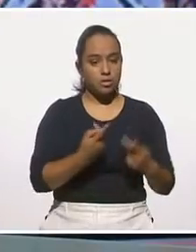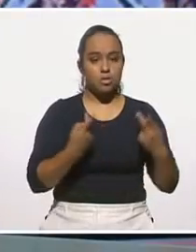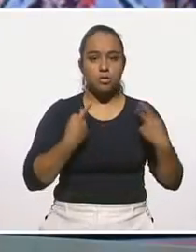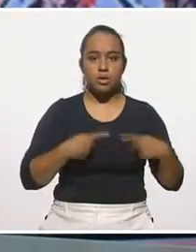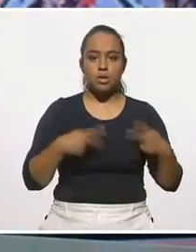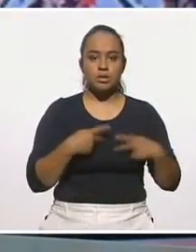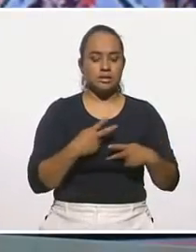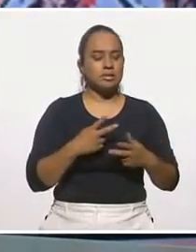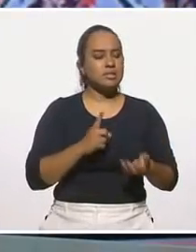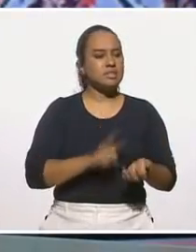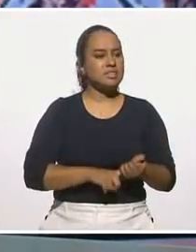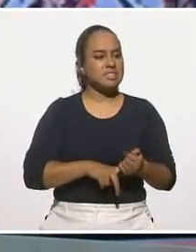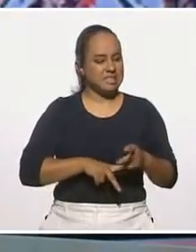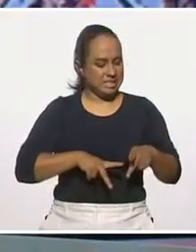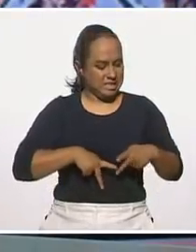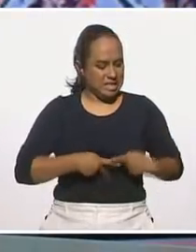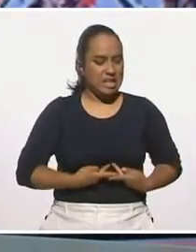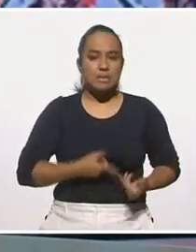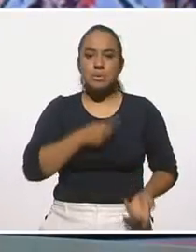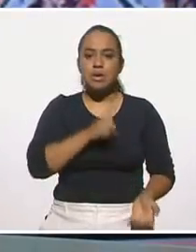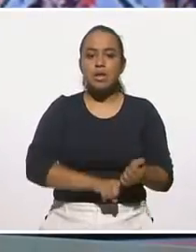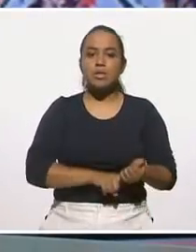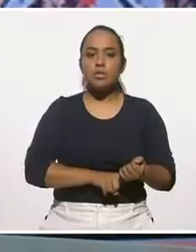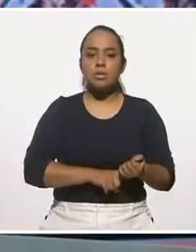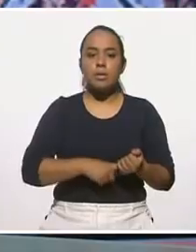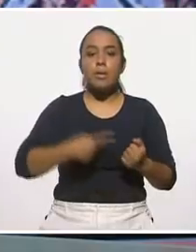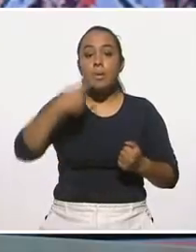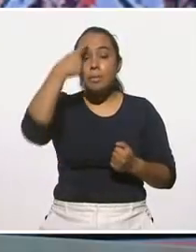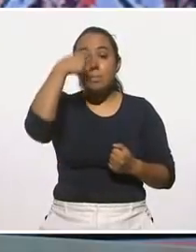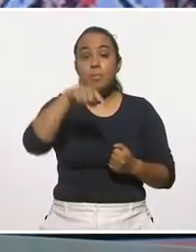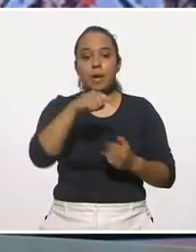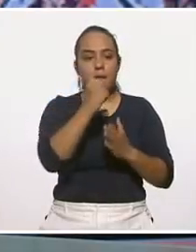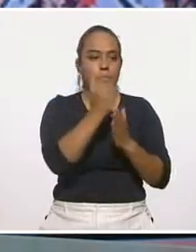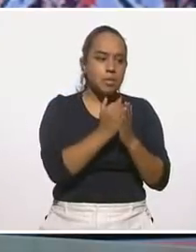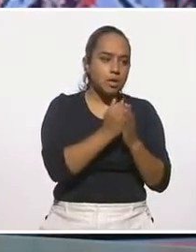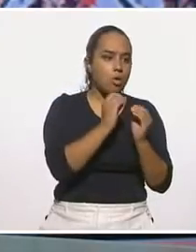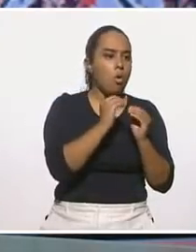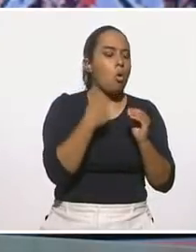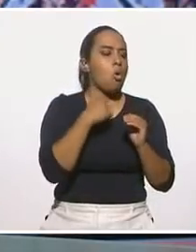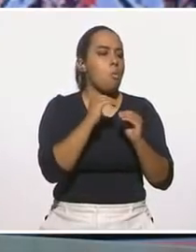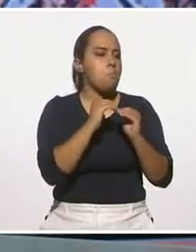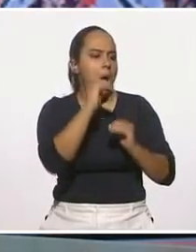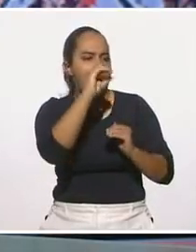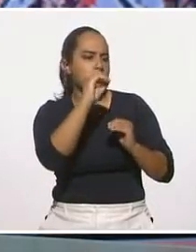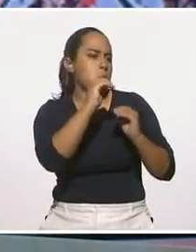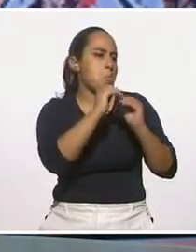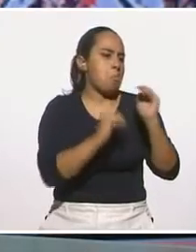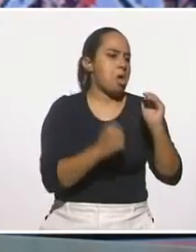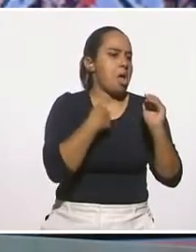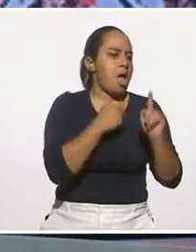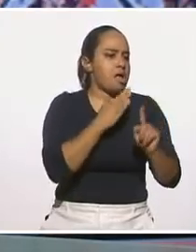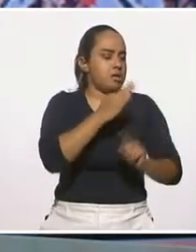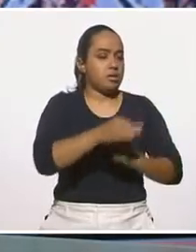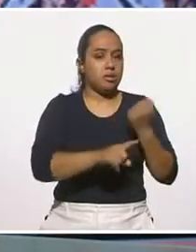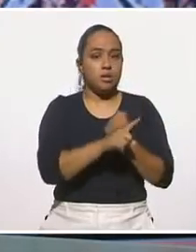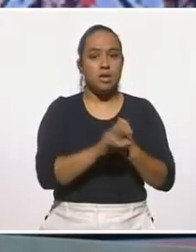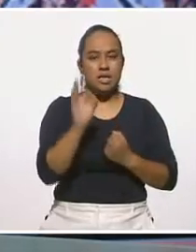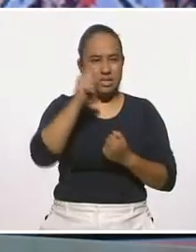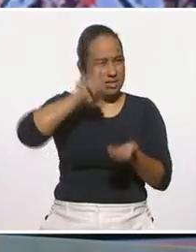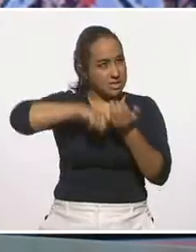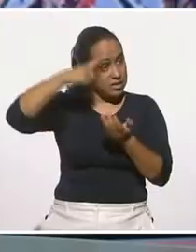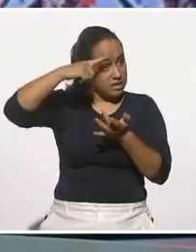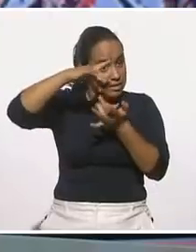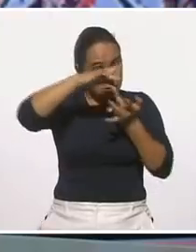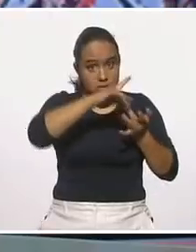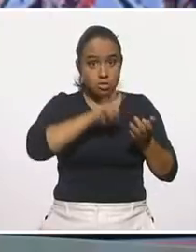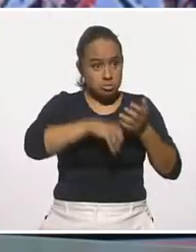como vulnerabilidades genéticas para tener menos o más resiliencia. O sea, si todos tus mecanismos neurobiológicos